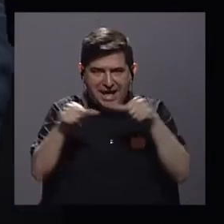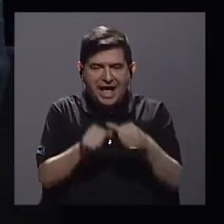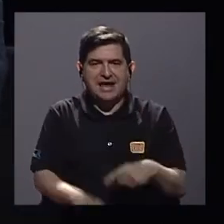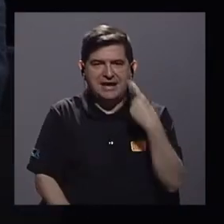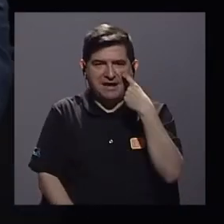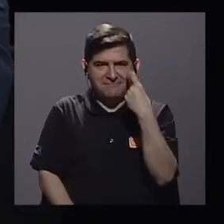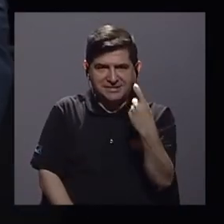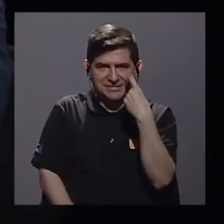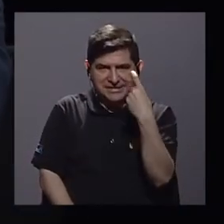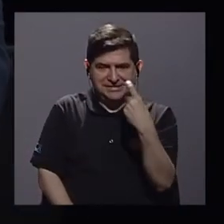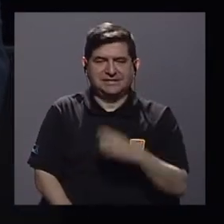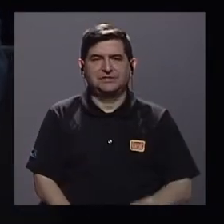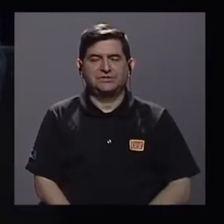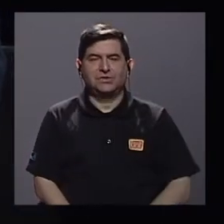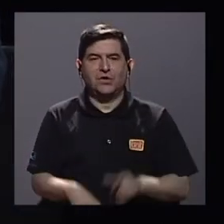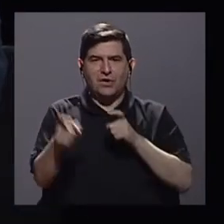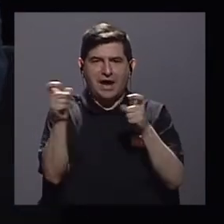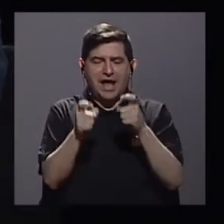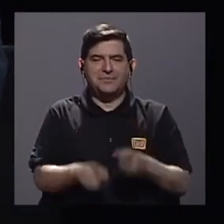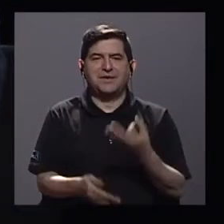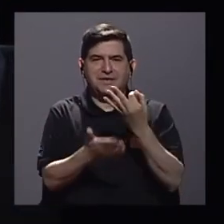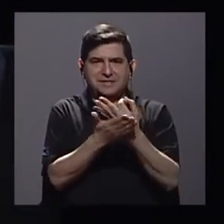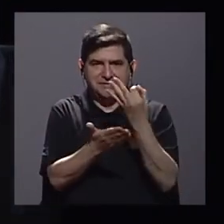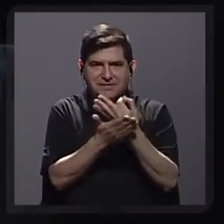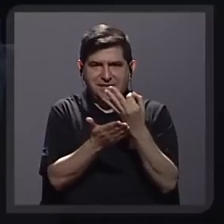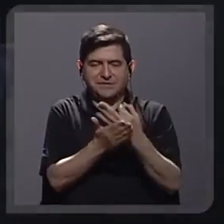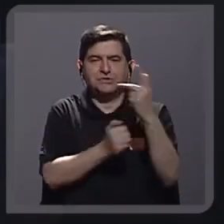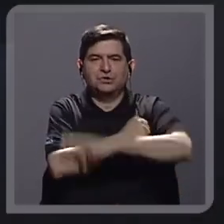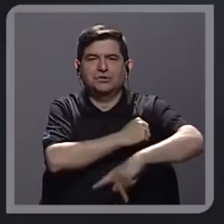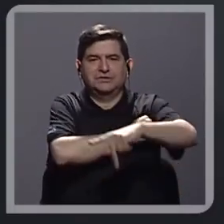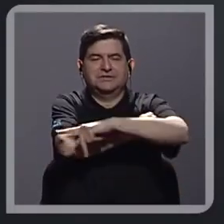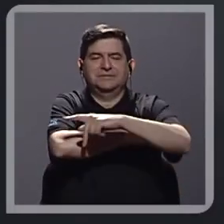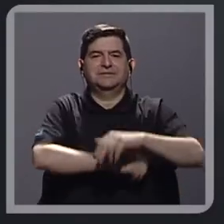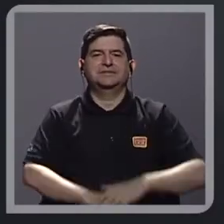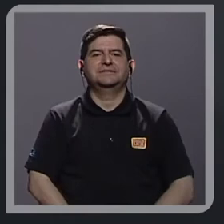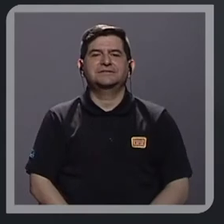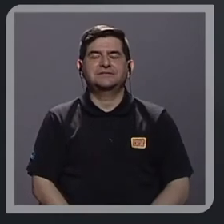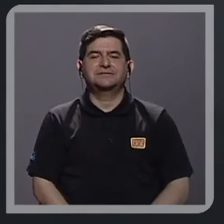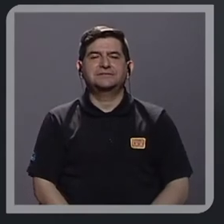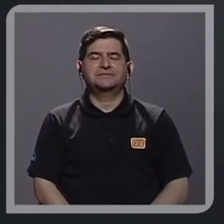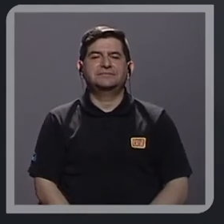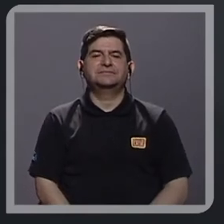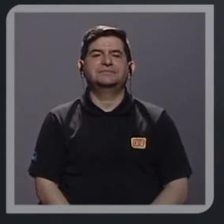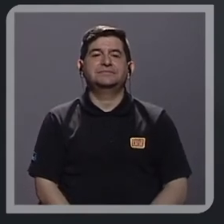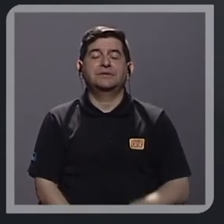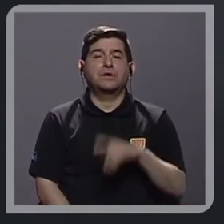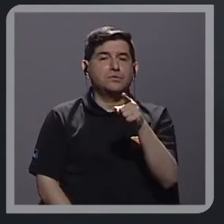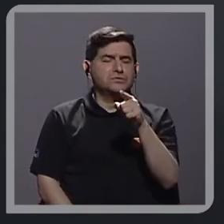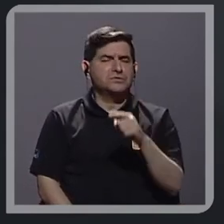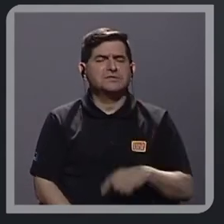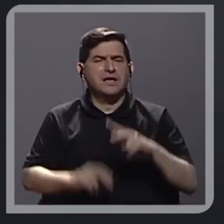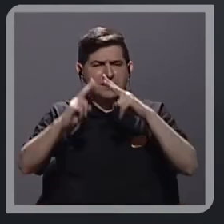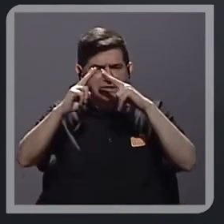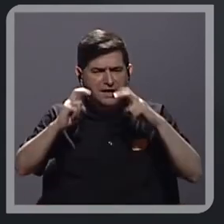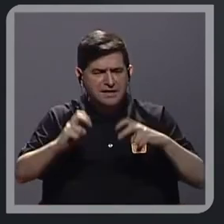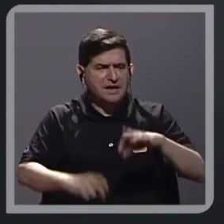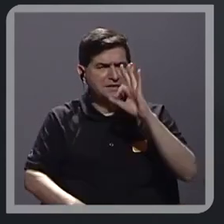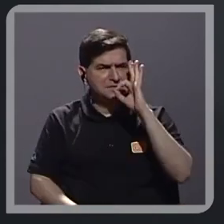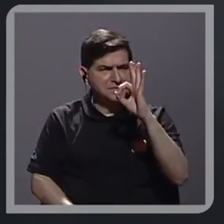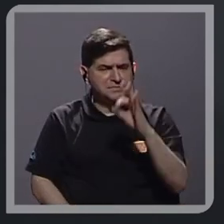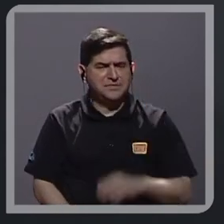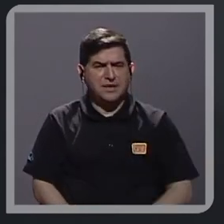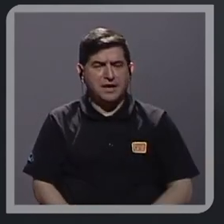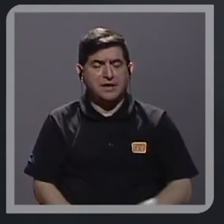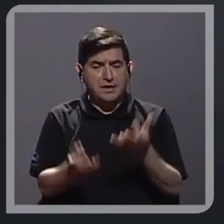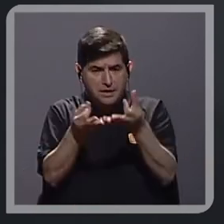fiscalización de la administración financiera de este país. Doña Julissa, ahora usted nos hizo un retrato muy valioso que